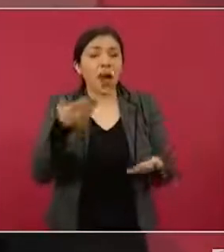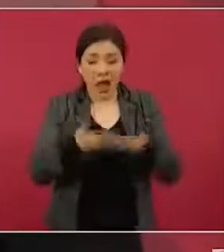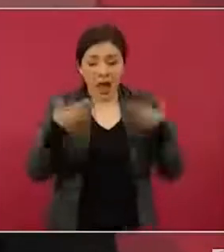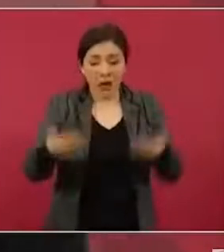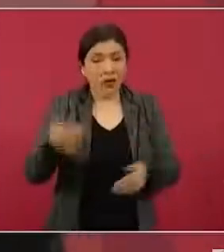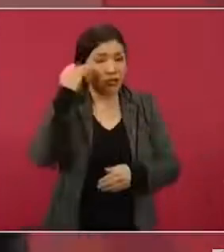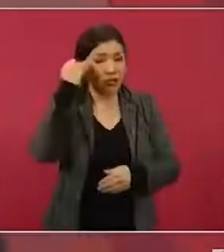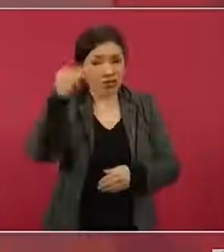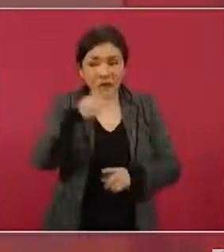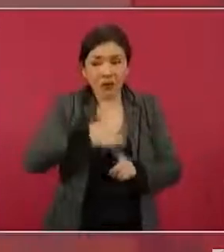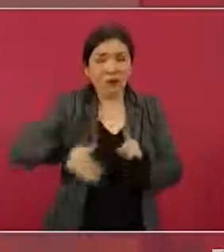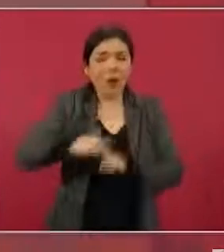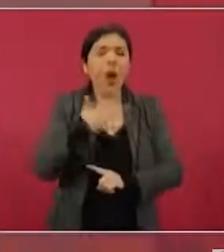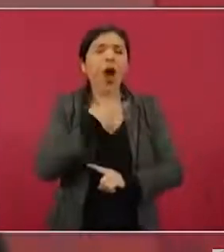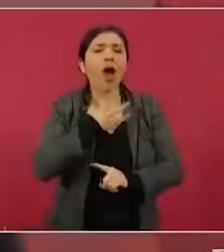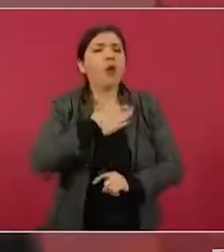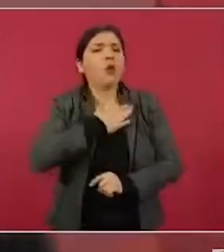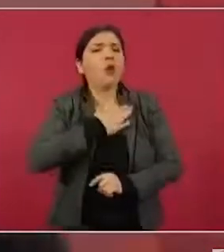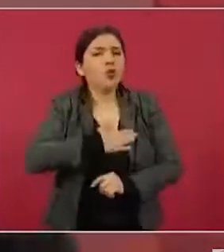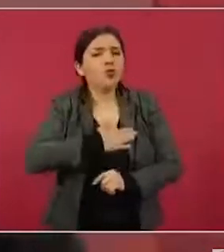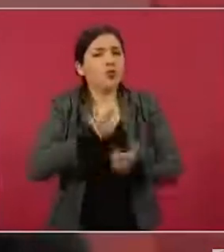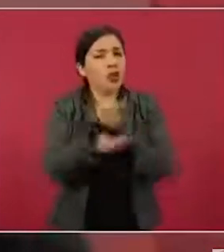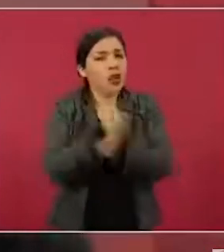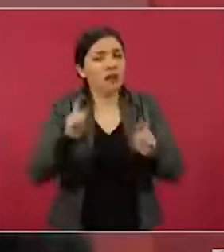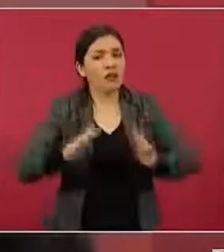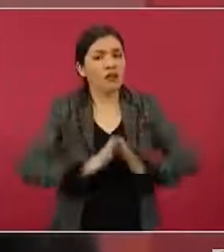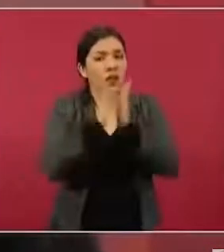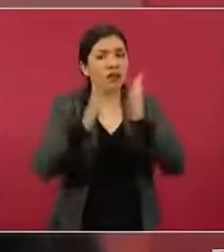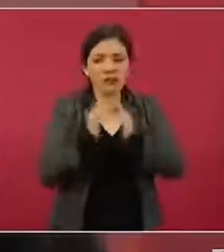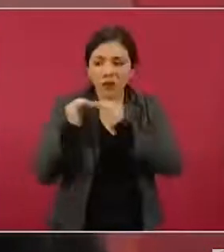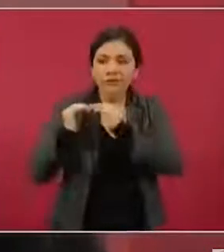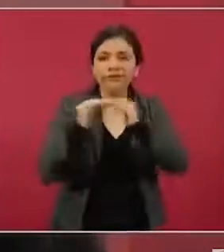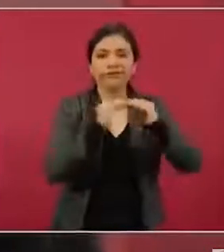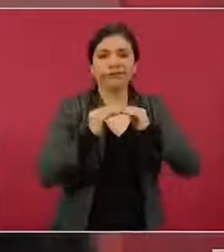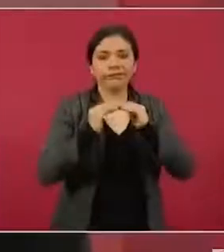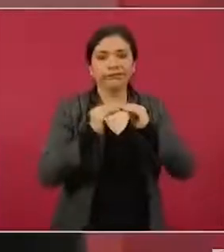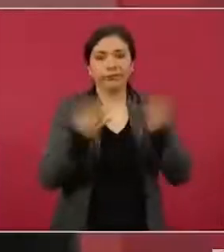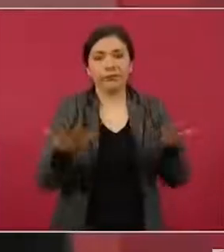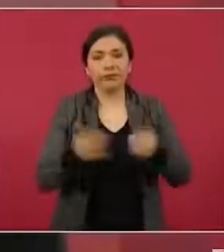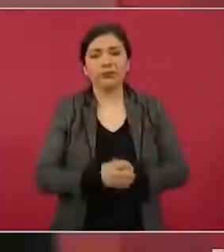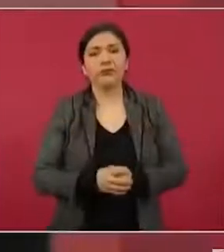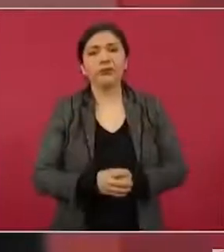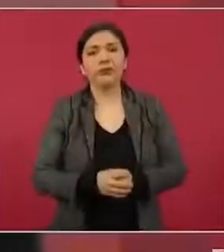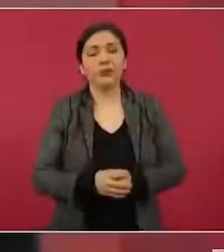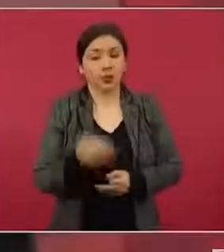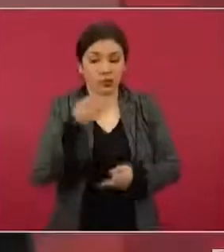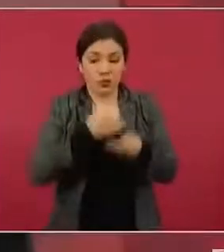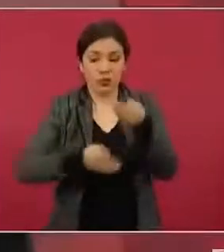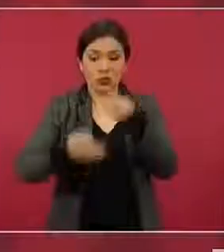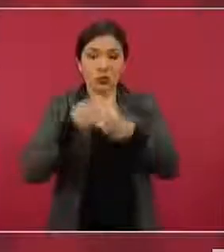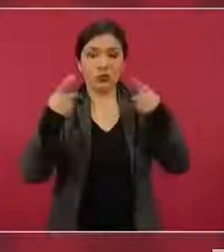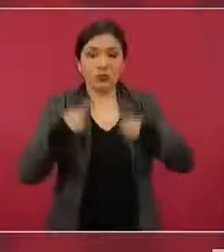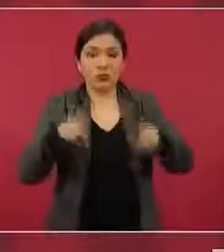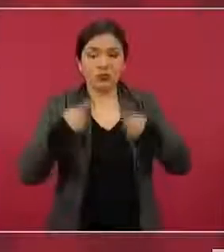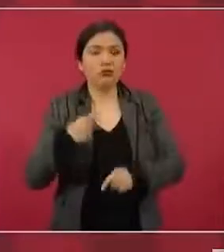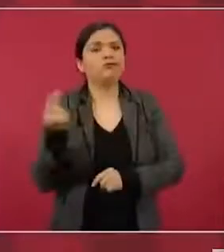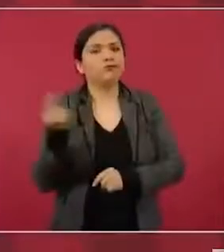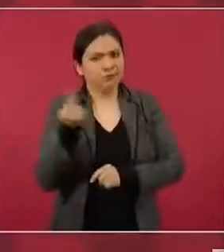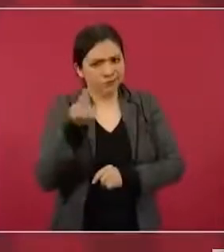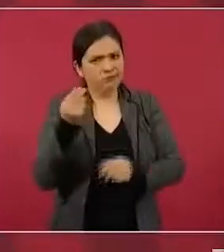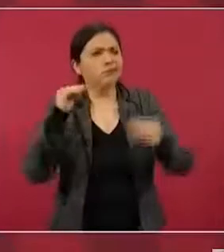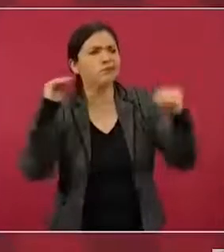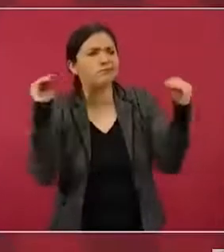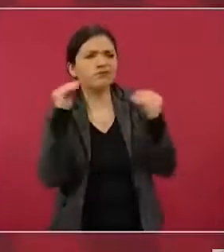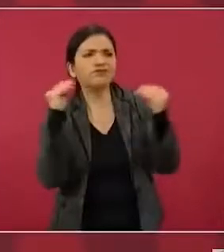tiempos de democracia, en donde tenemos que debatir,